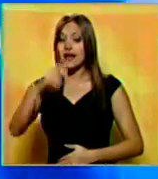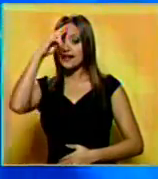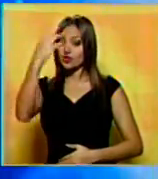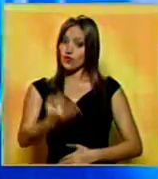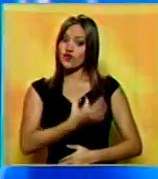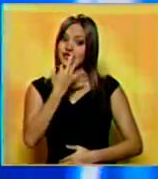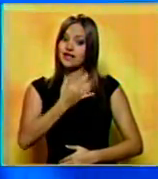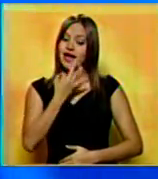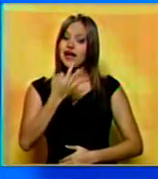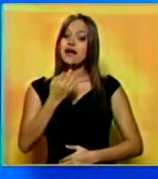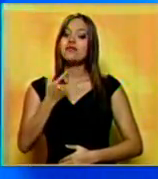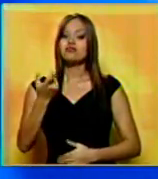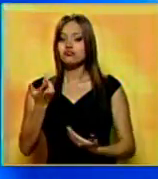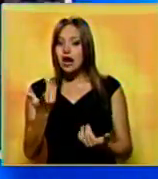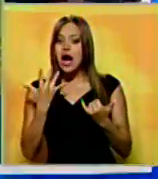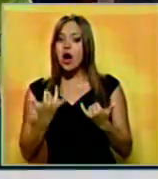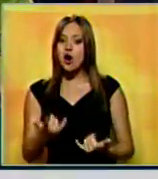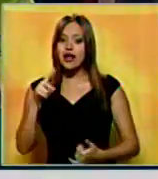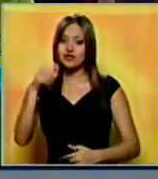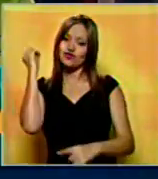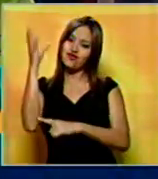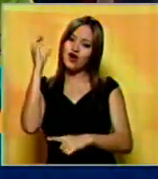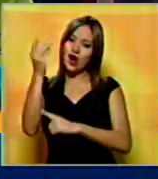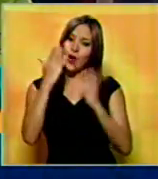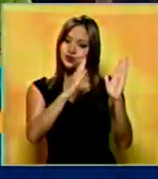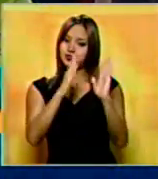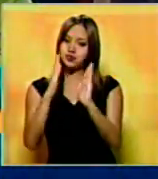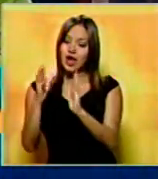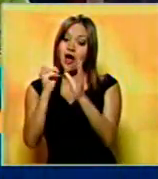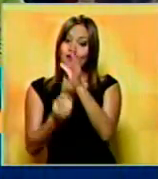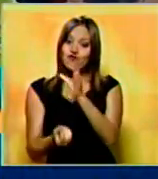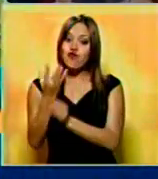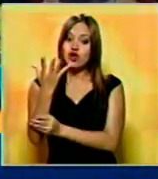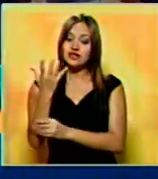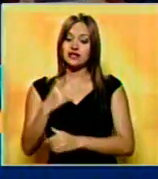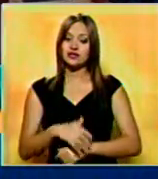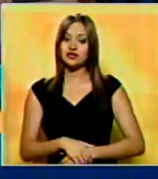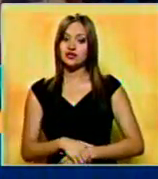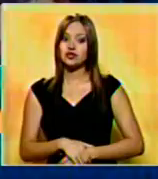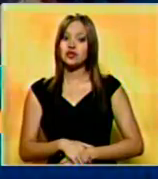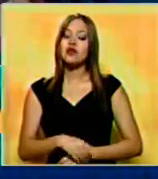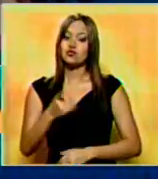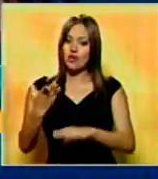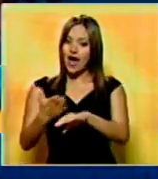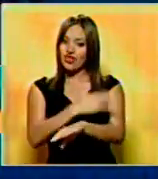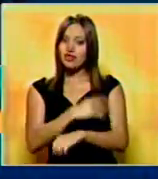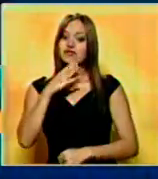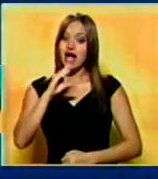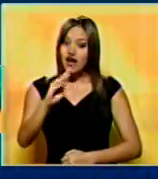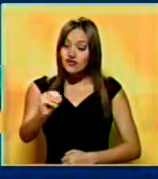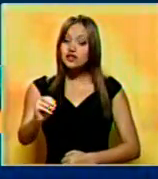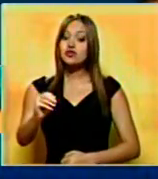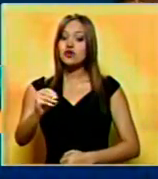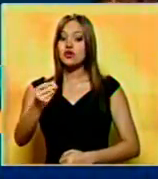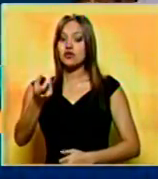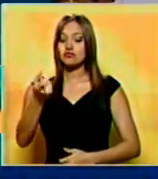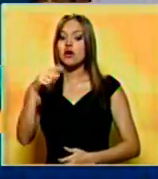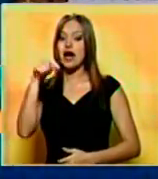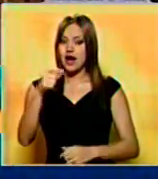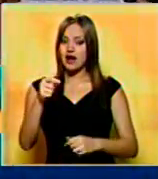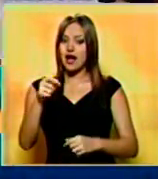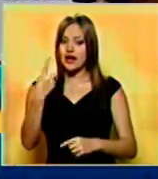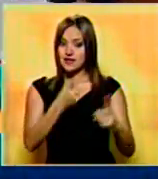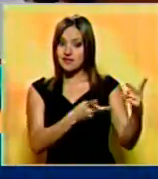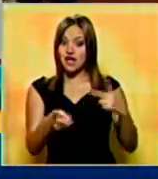Así es, buenas tardes, Eduardo. En efecto, estamos en este foro organizado por la Fundación Leocenis García. Como tú bien lo has señalado, tiene como invitado de